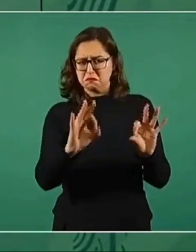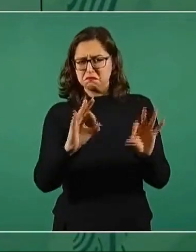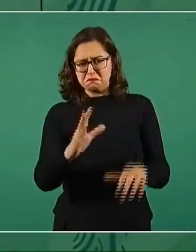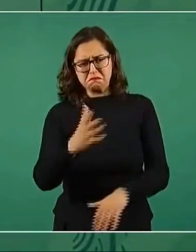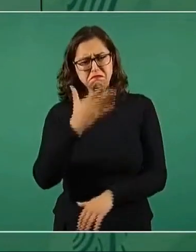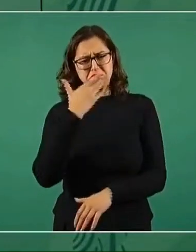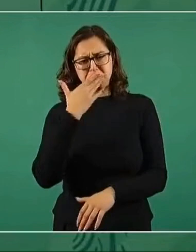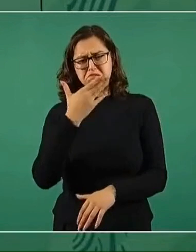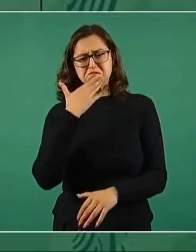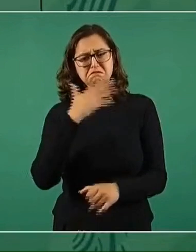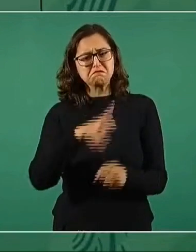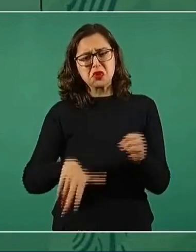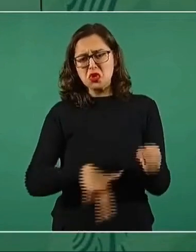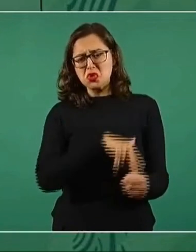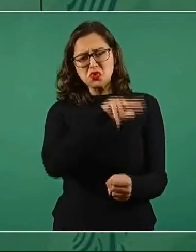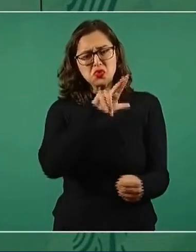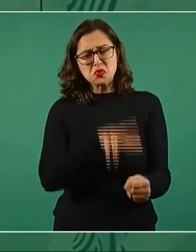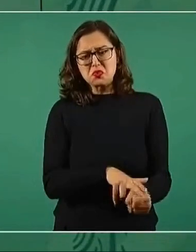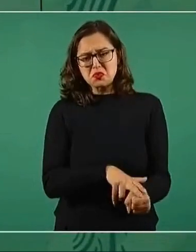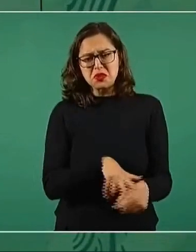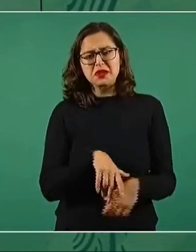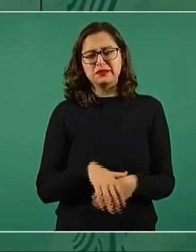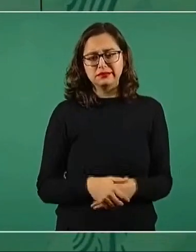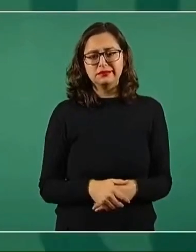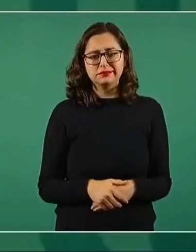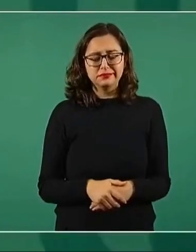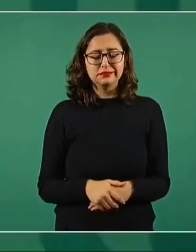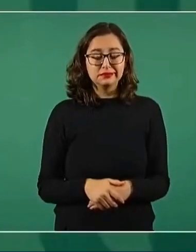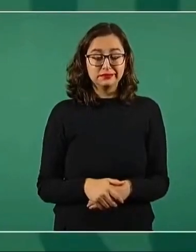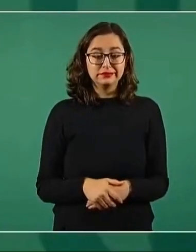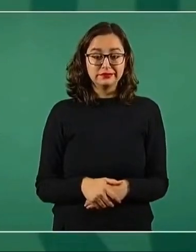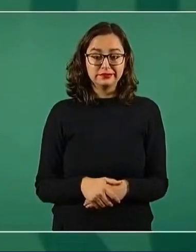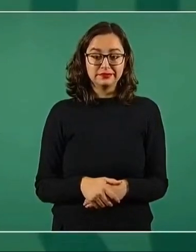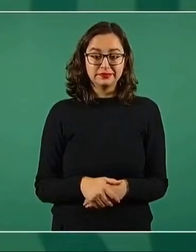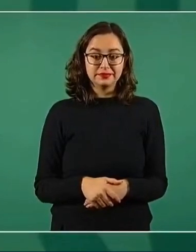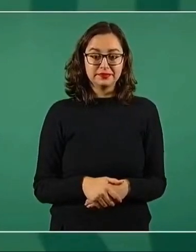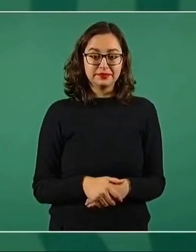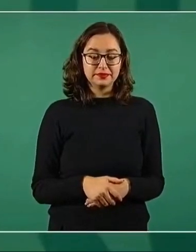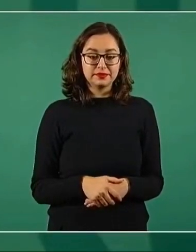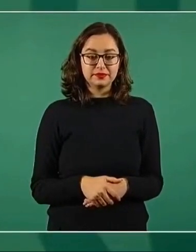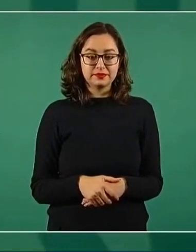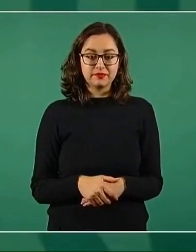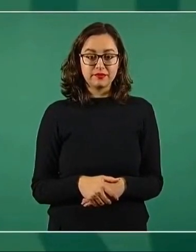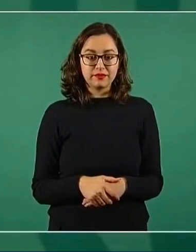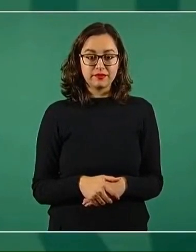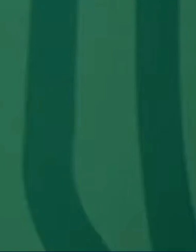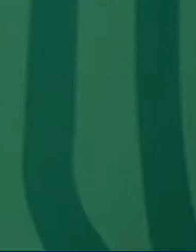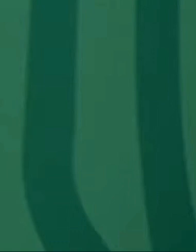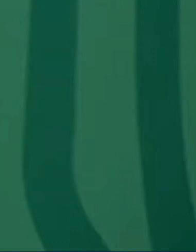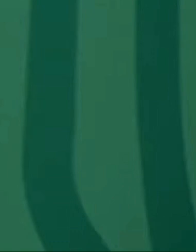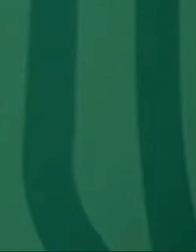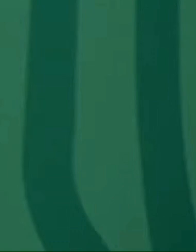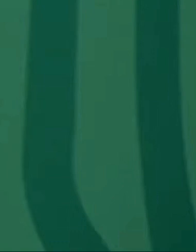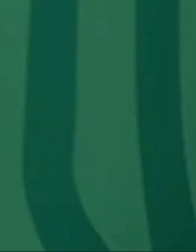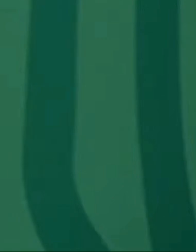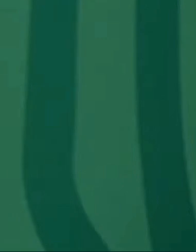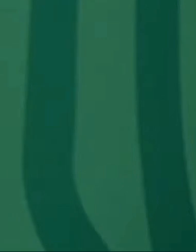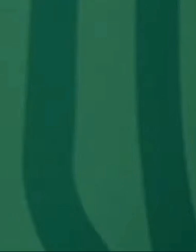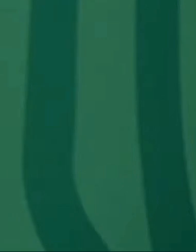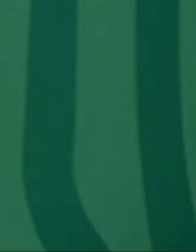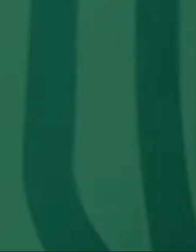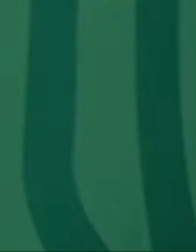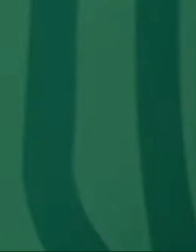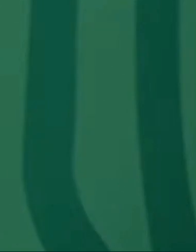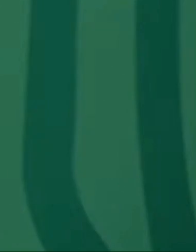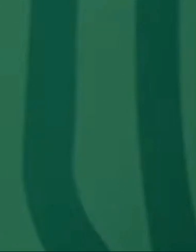a ver, vamos